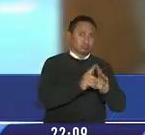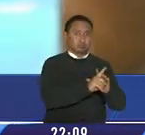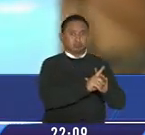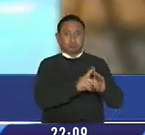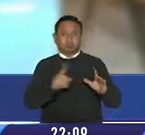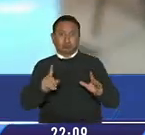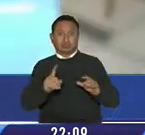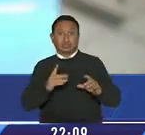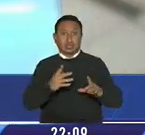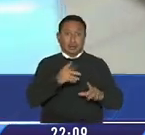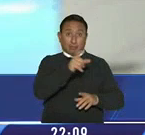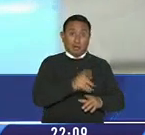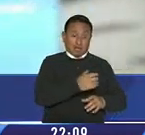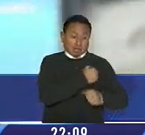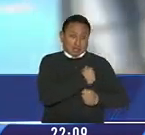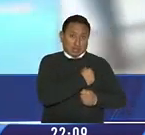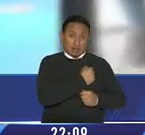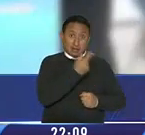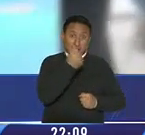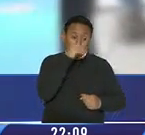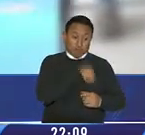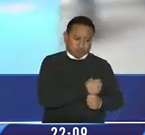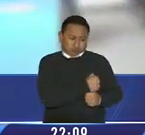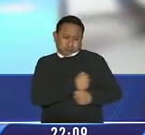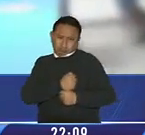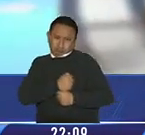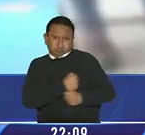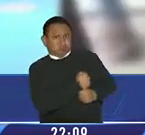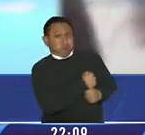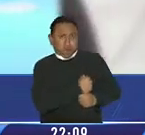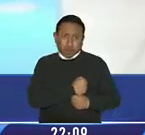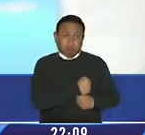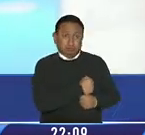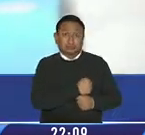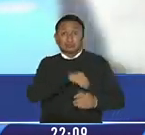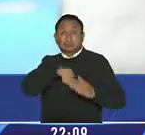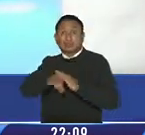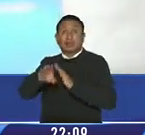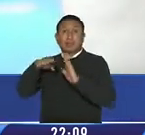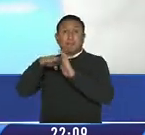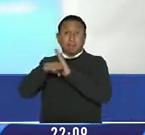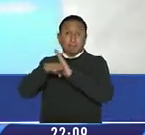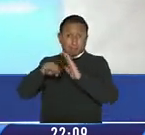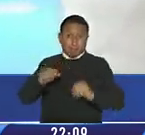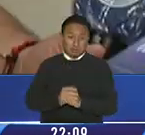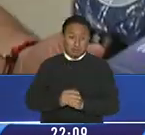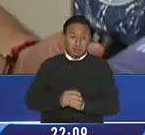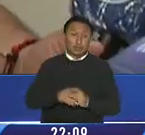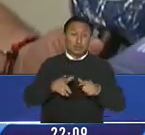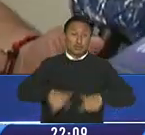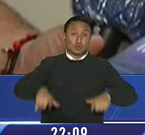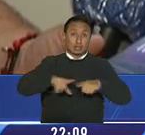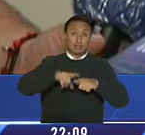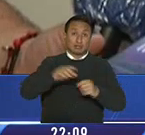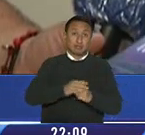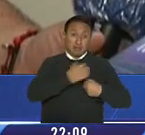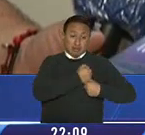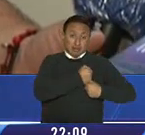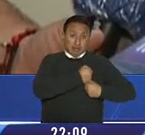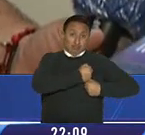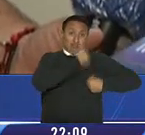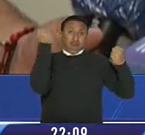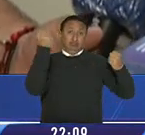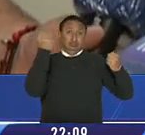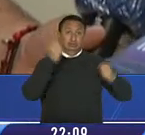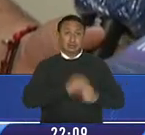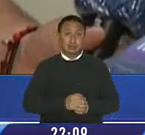comienza a forcejear la cartera con el dinero y entra a la entidad financiera, lugar en el cual se rompe la cartera